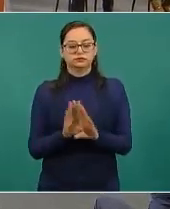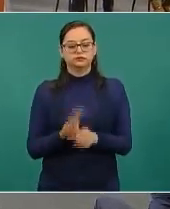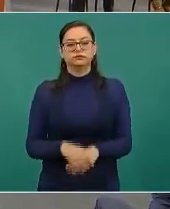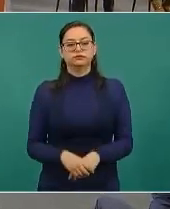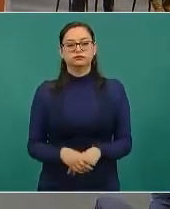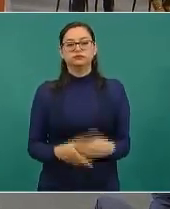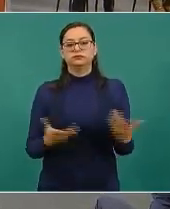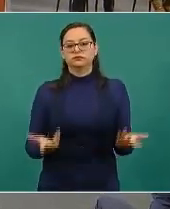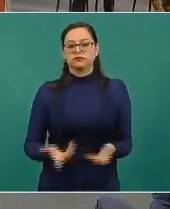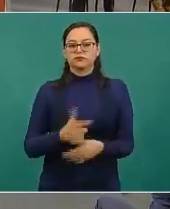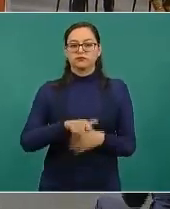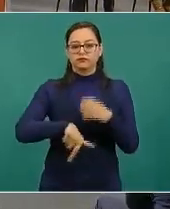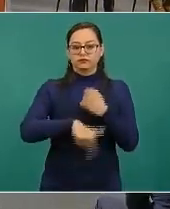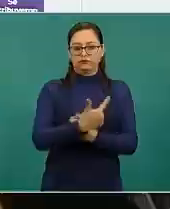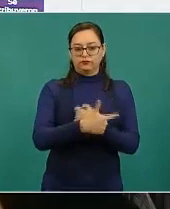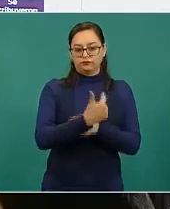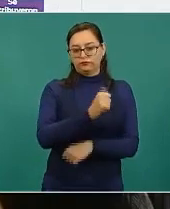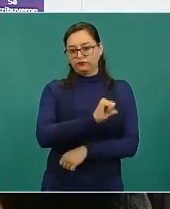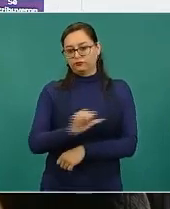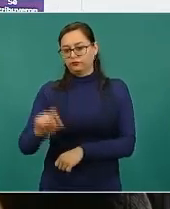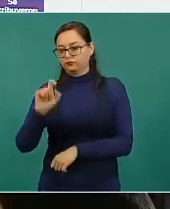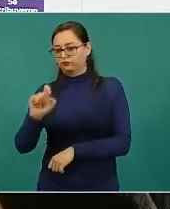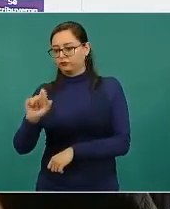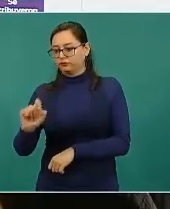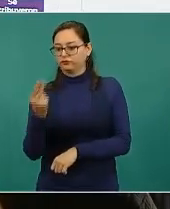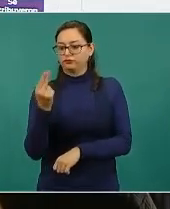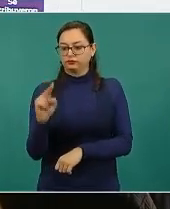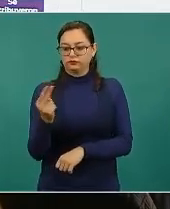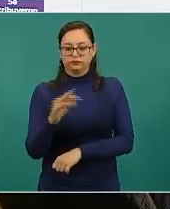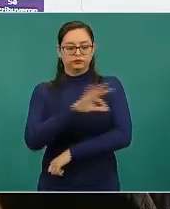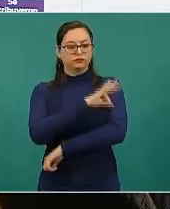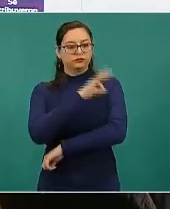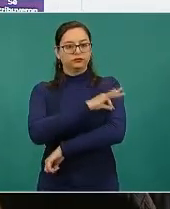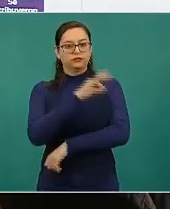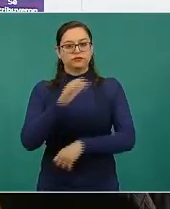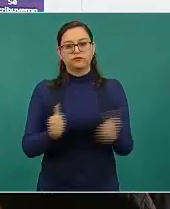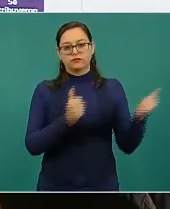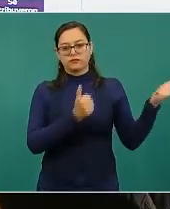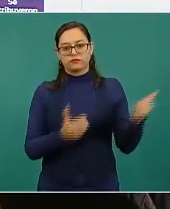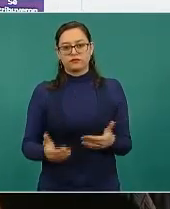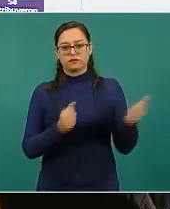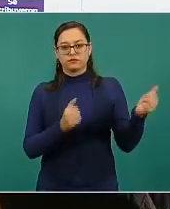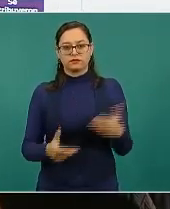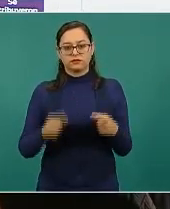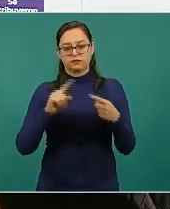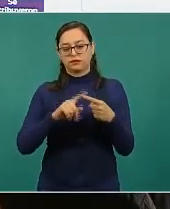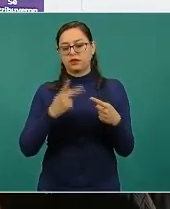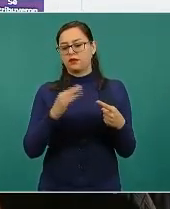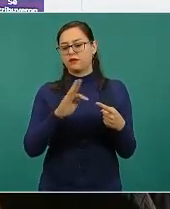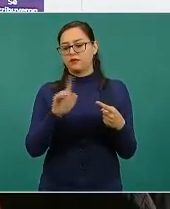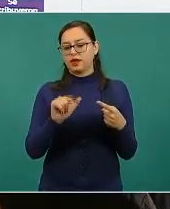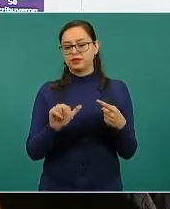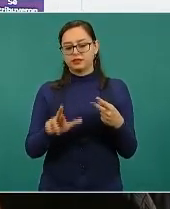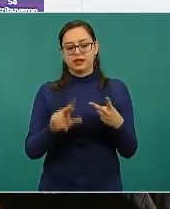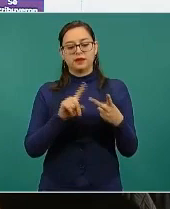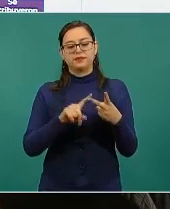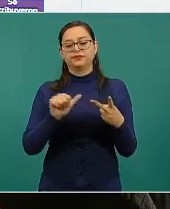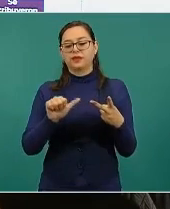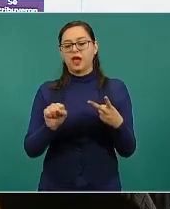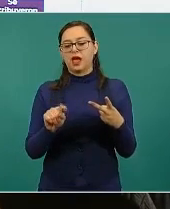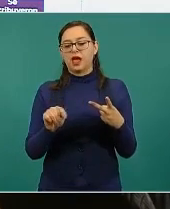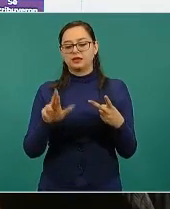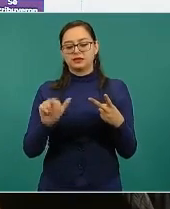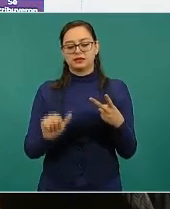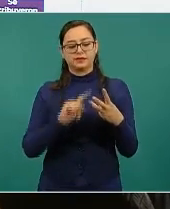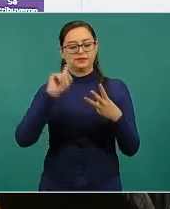12 y el 22 de noviembre arribaron aquí a nuestro país vacunas Pfizer, AstraZeneca y CanSino, que fueron